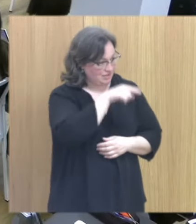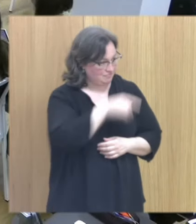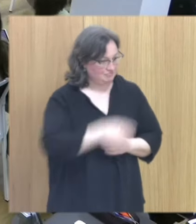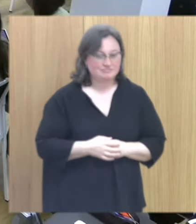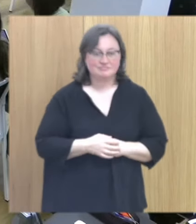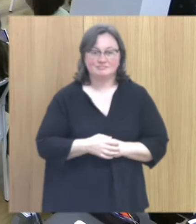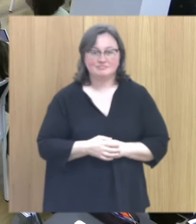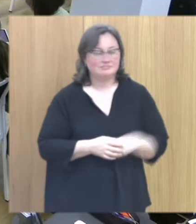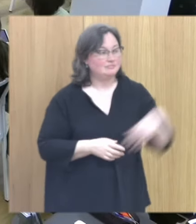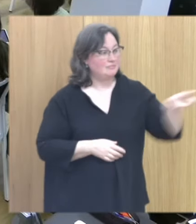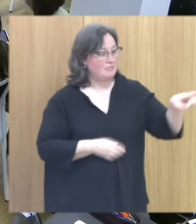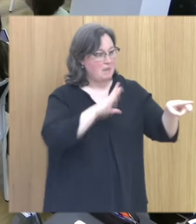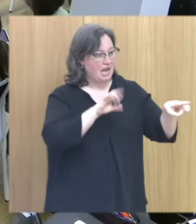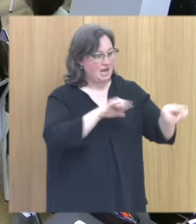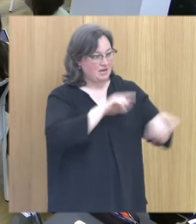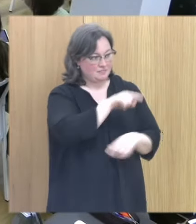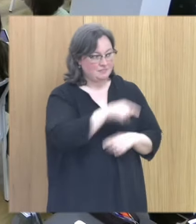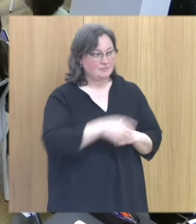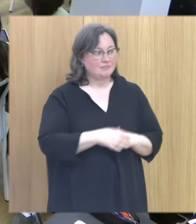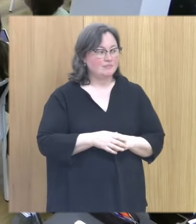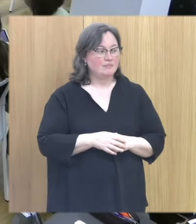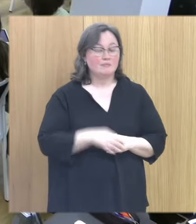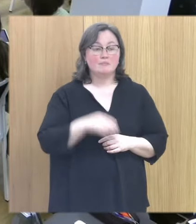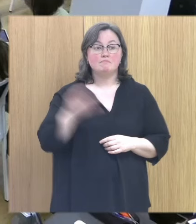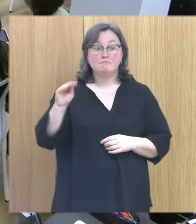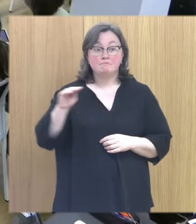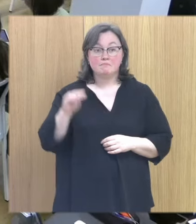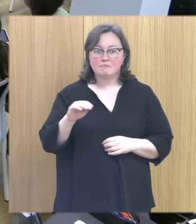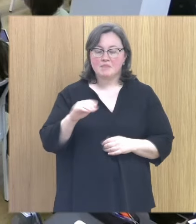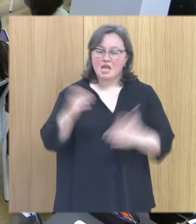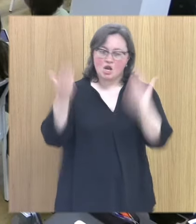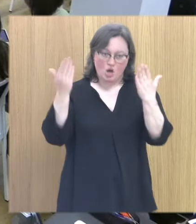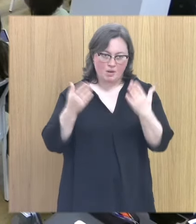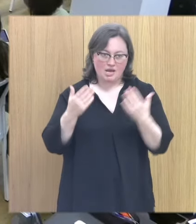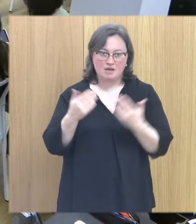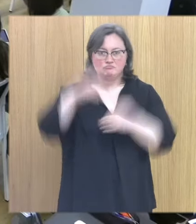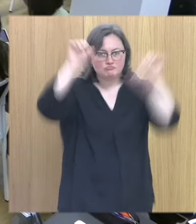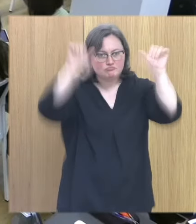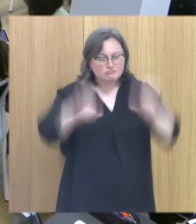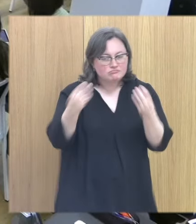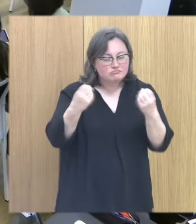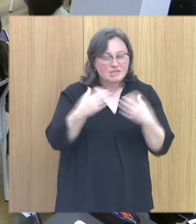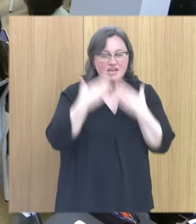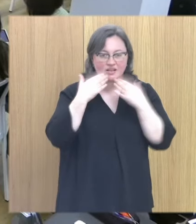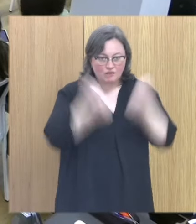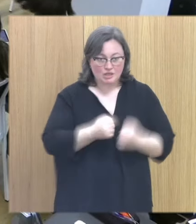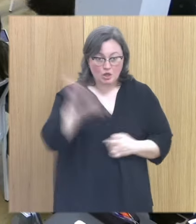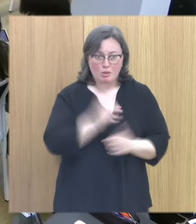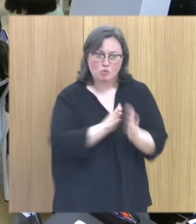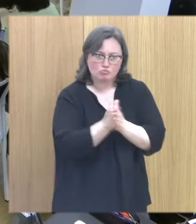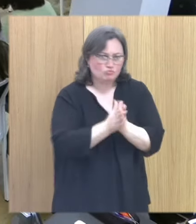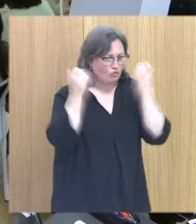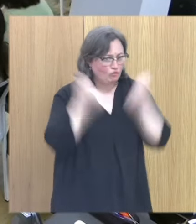ti Pilar Pepa me aburna y muchas gracias por tu presentación me he ido muy